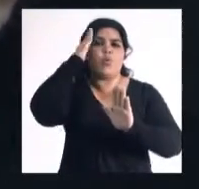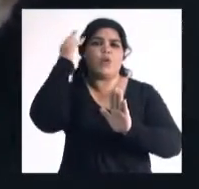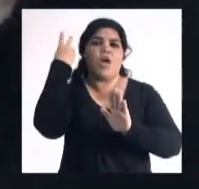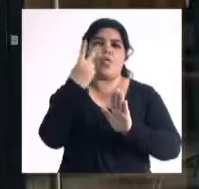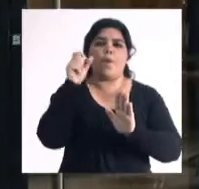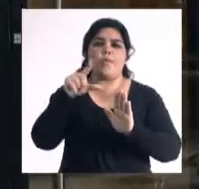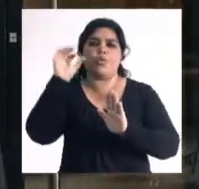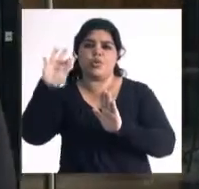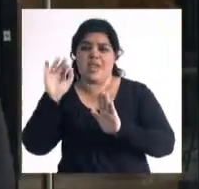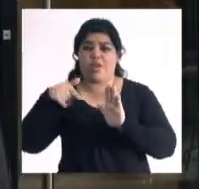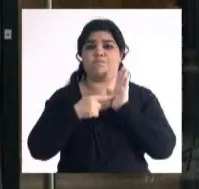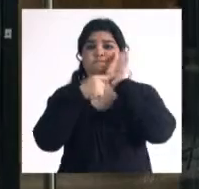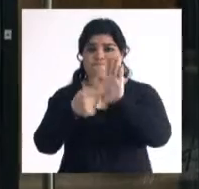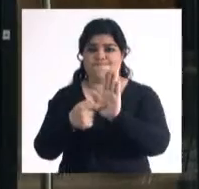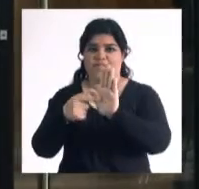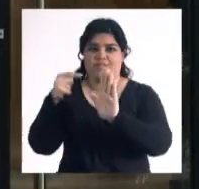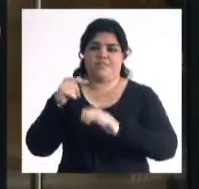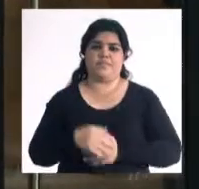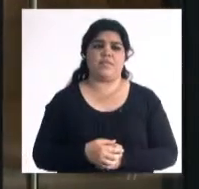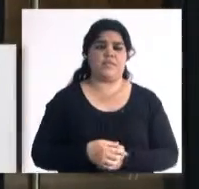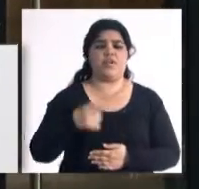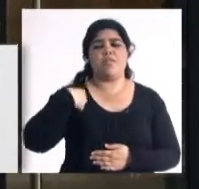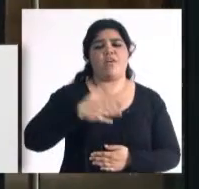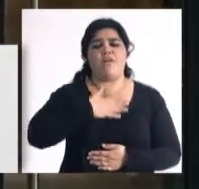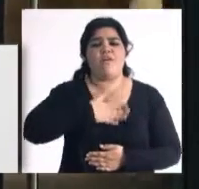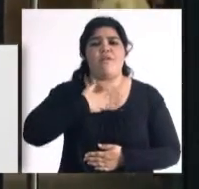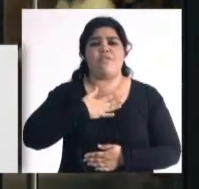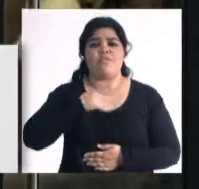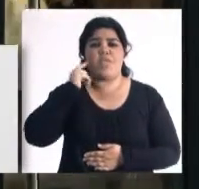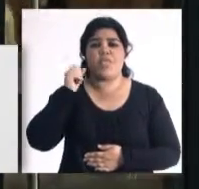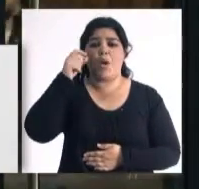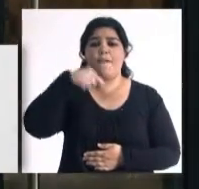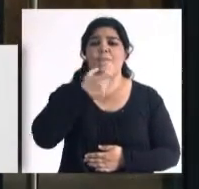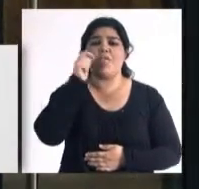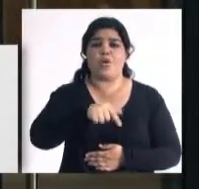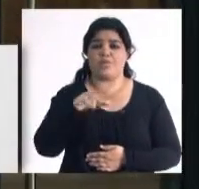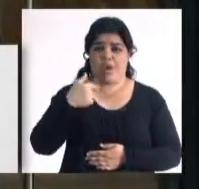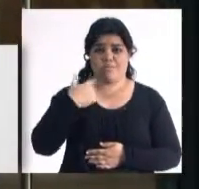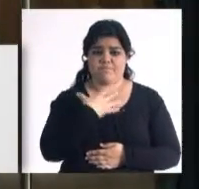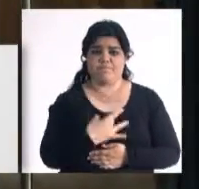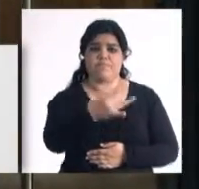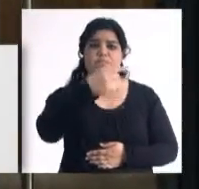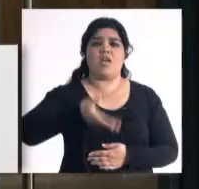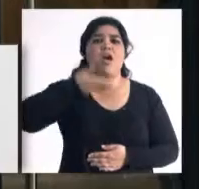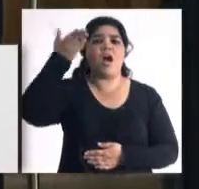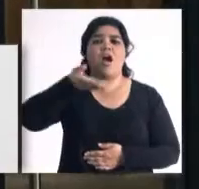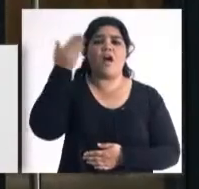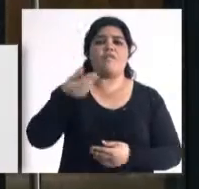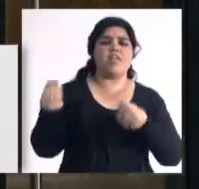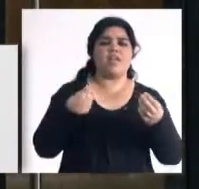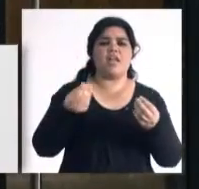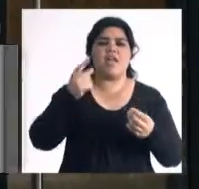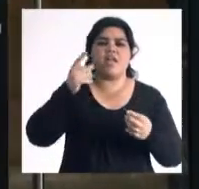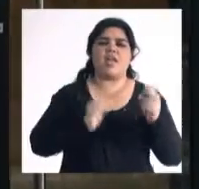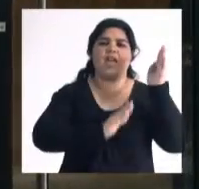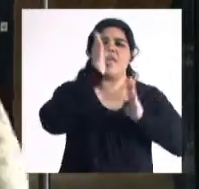.0. Para mí es una alegría estar en Mendoza. Hoy me han invitado a realizar un seminario que tiene que ver con la idea